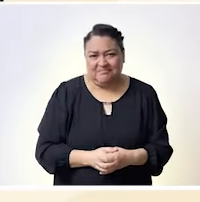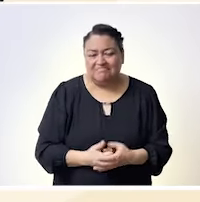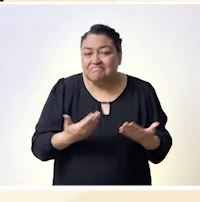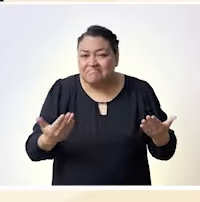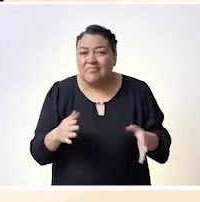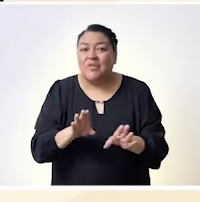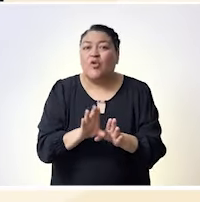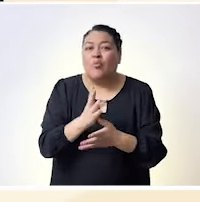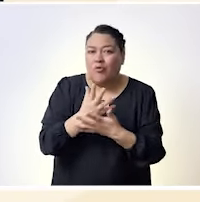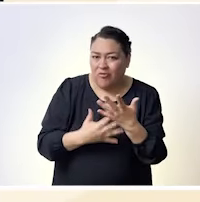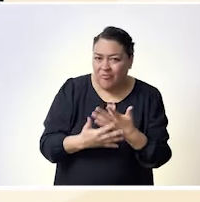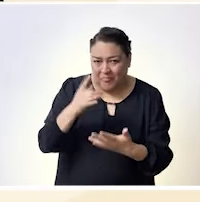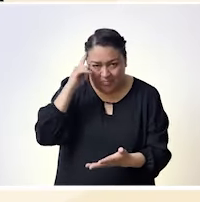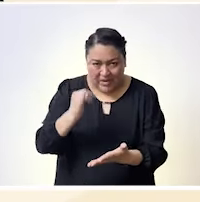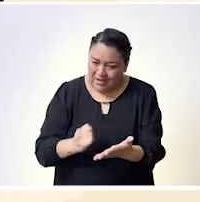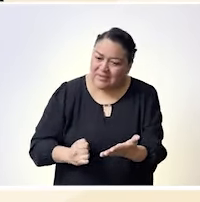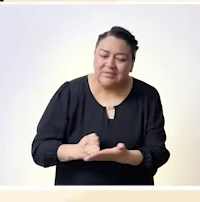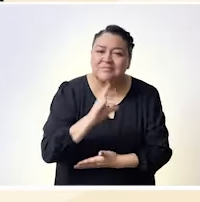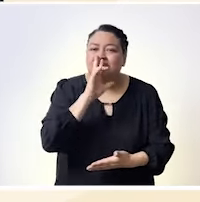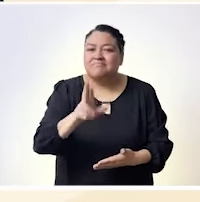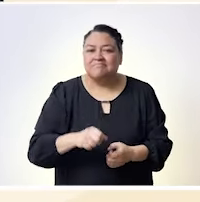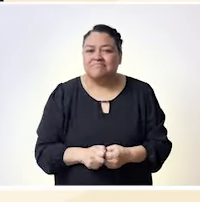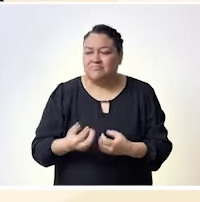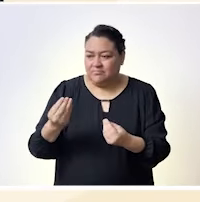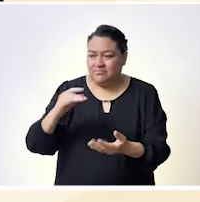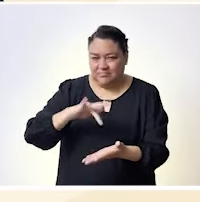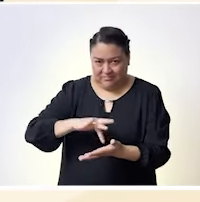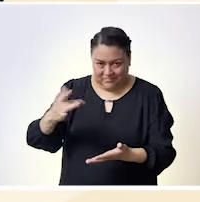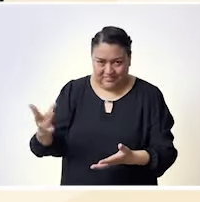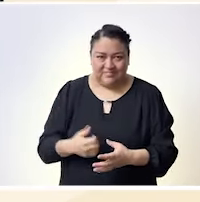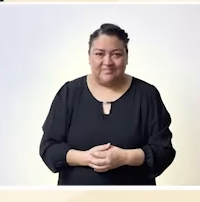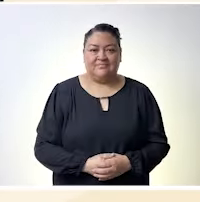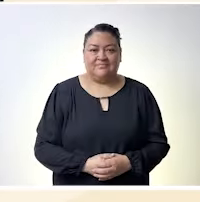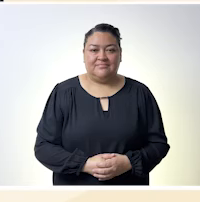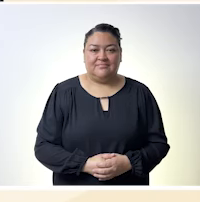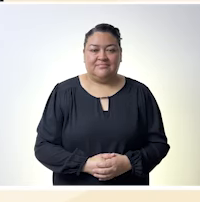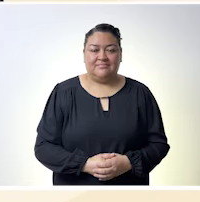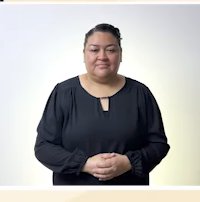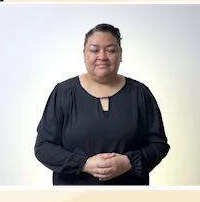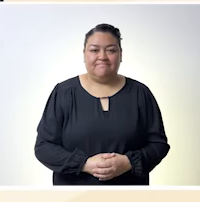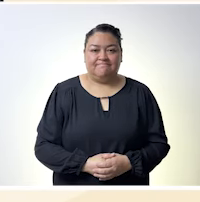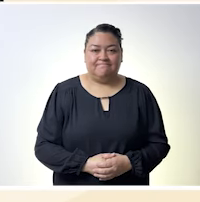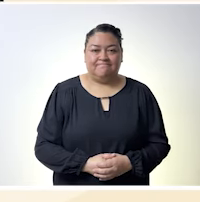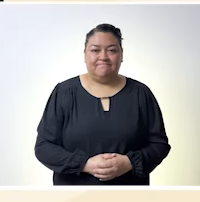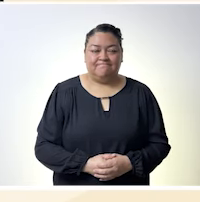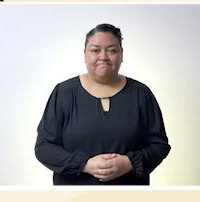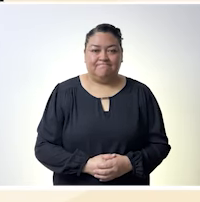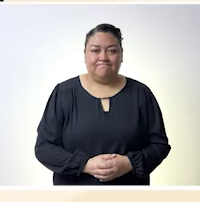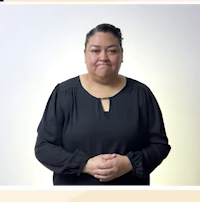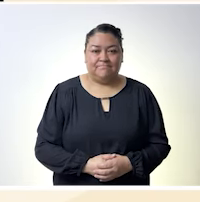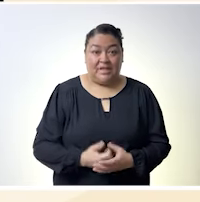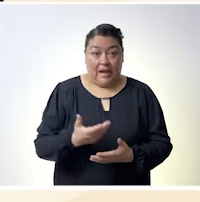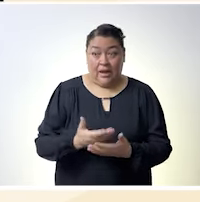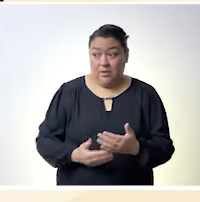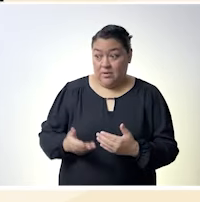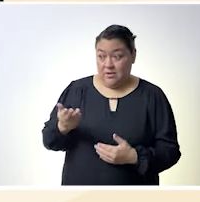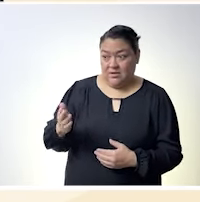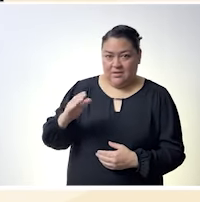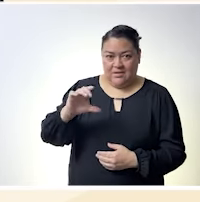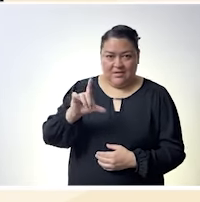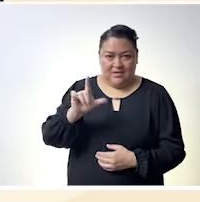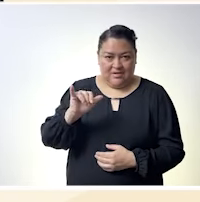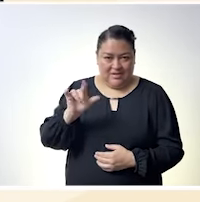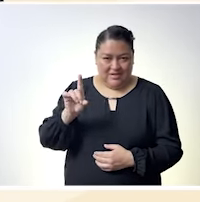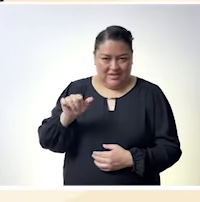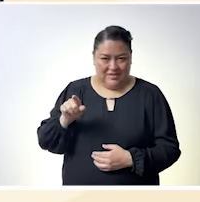y este planteamiento de decir reconocemos aquellas quienes nos antecedieron y